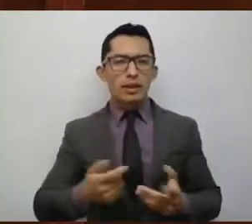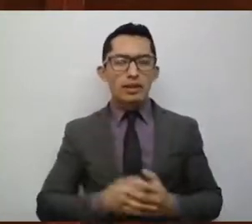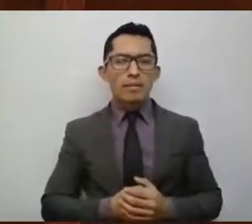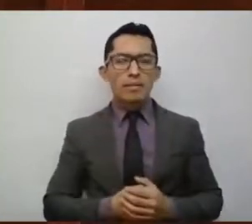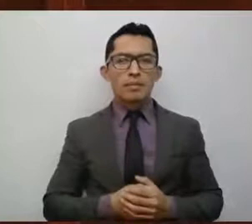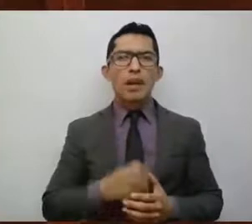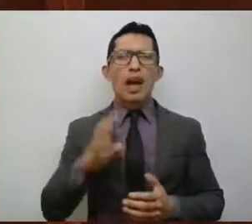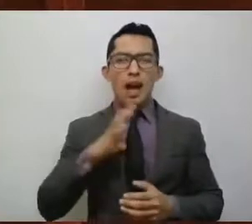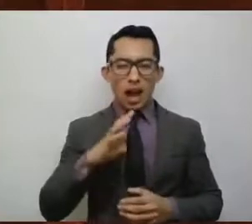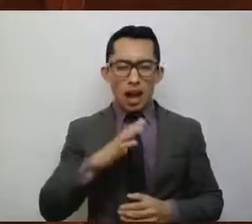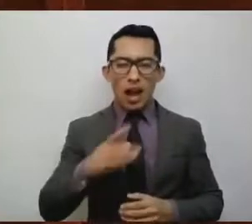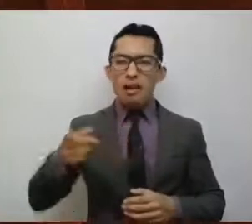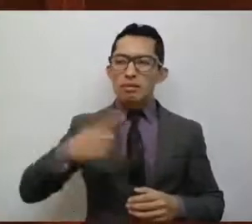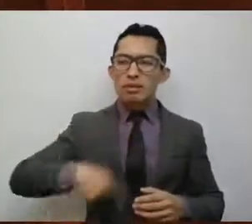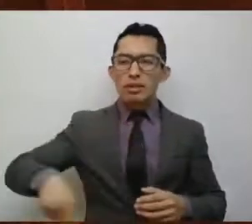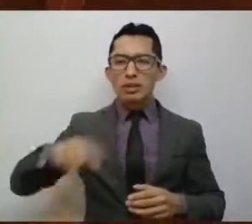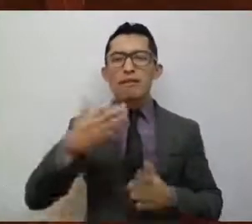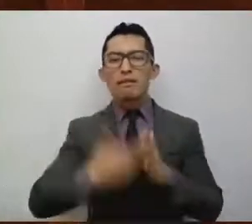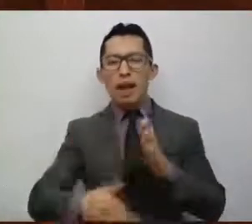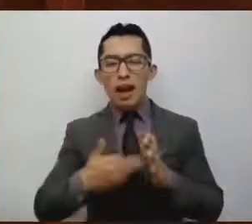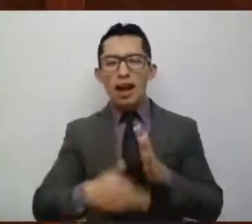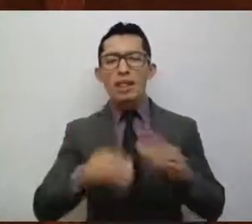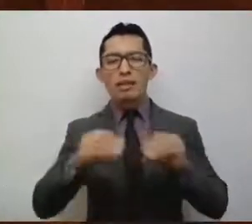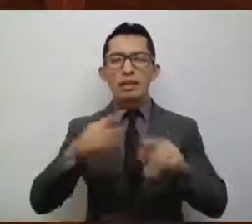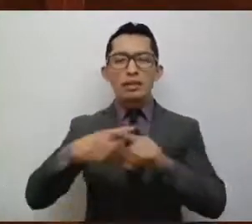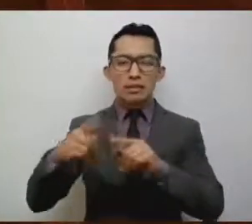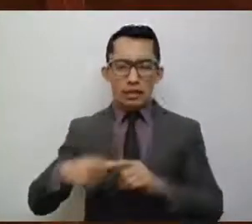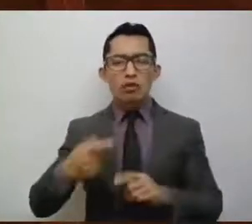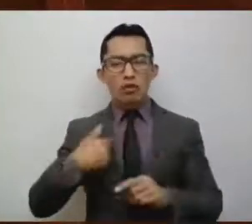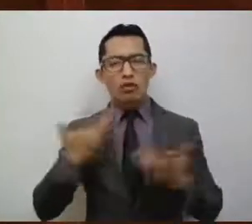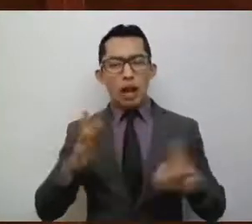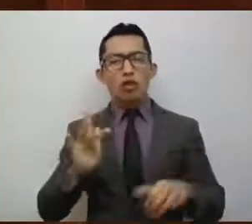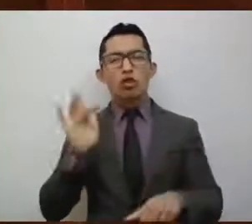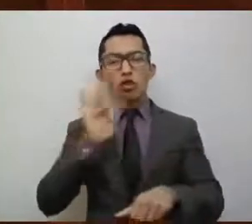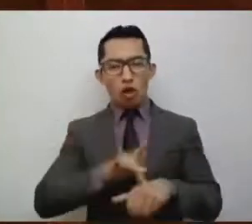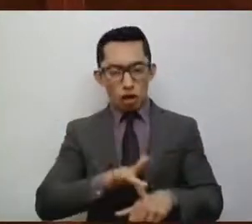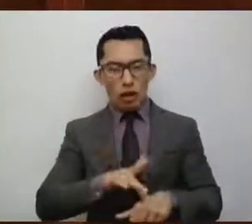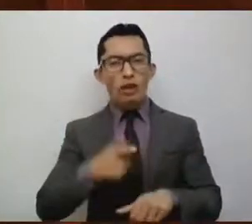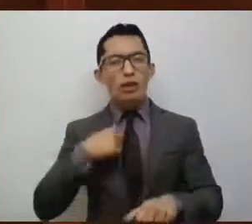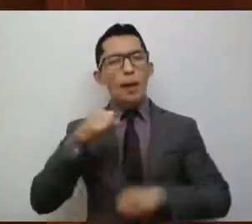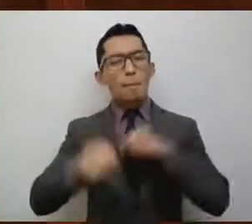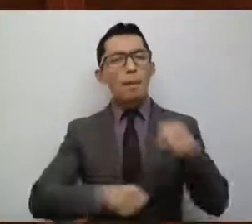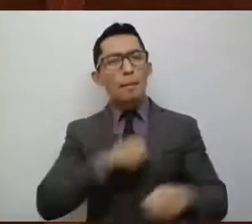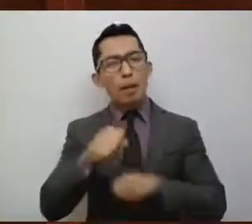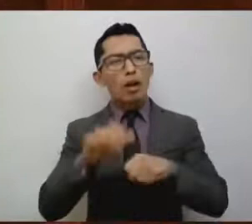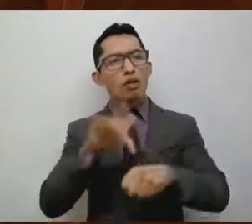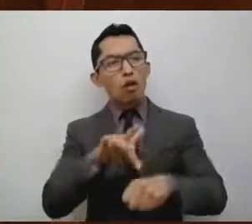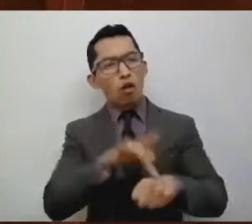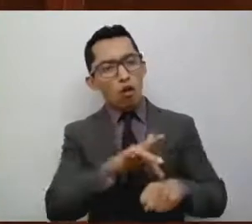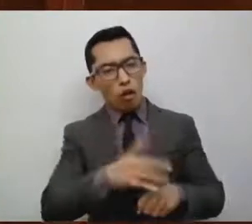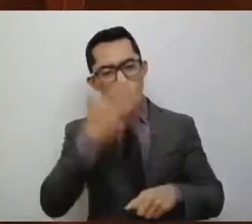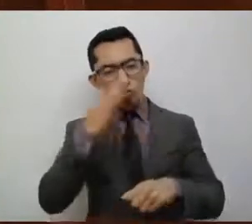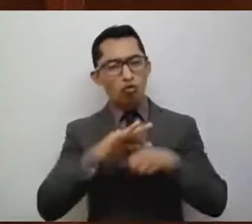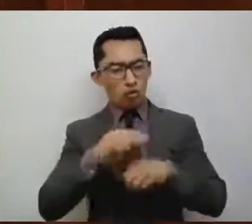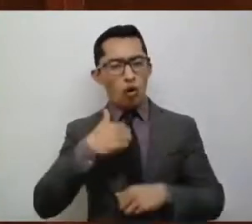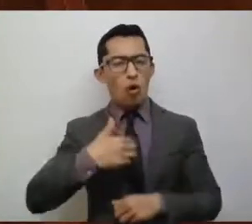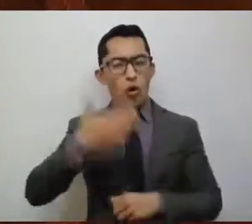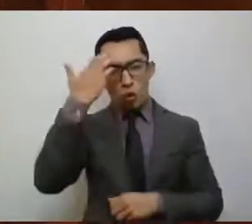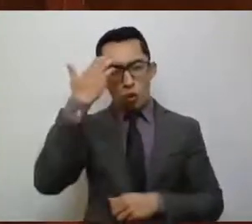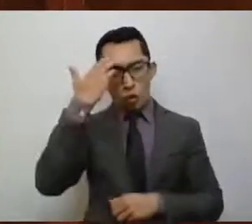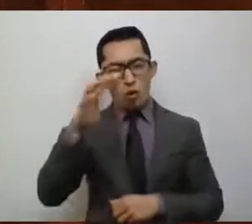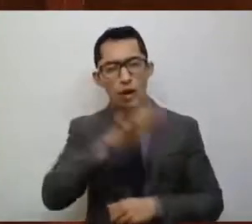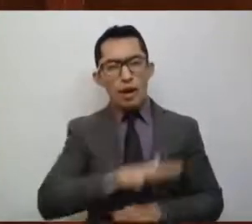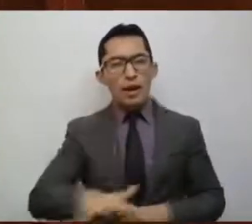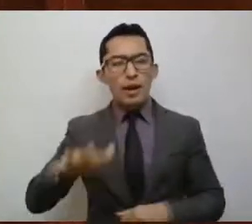nuestras realidades, porque las he transitado en cada pedalada que doy. Yo, al igual que muchas